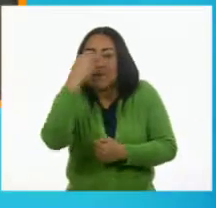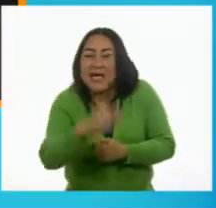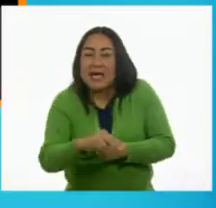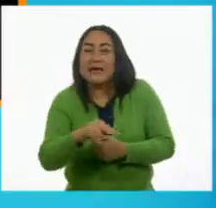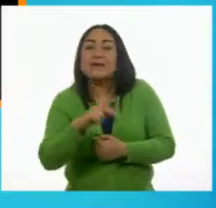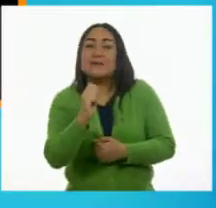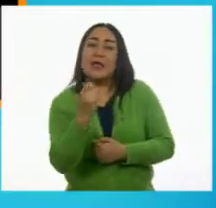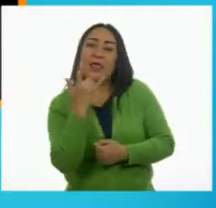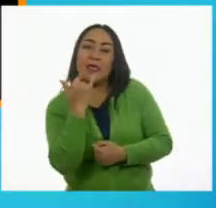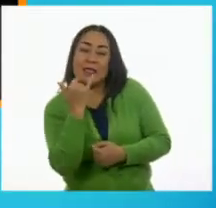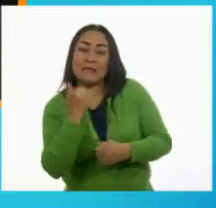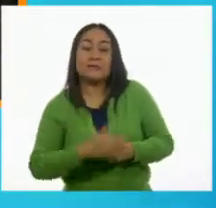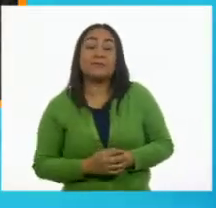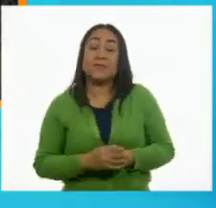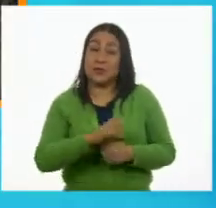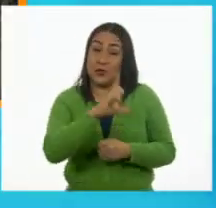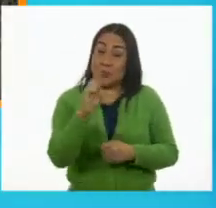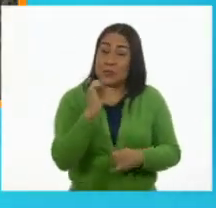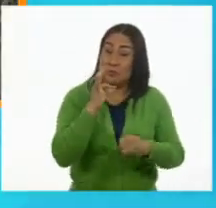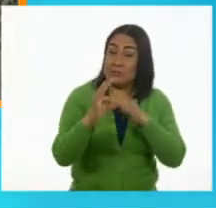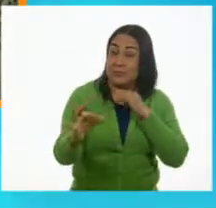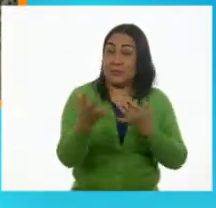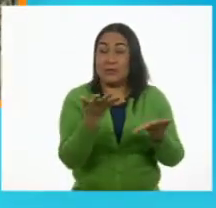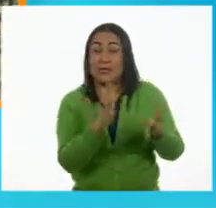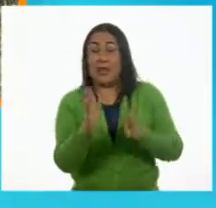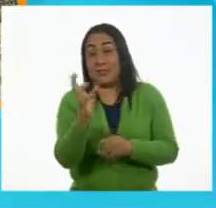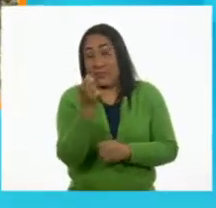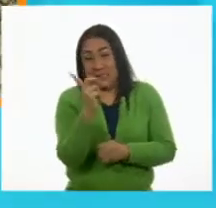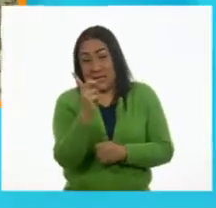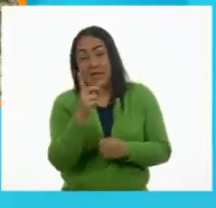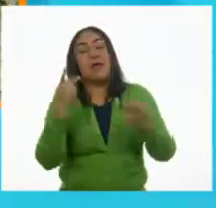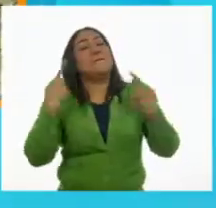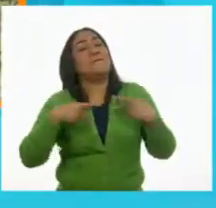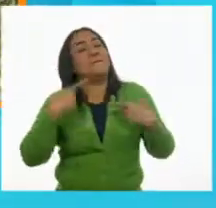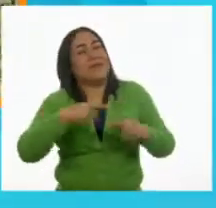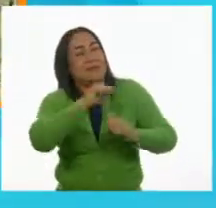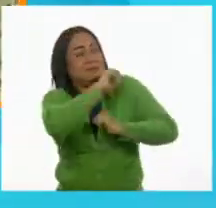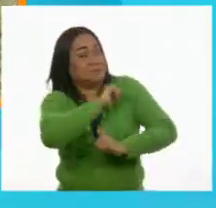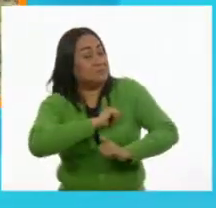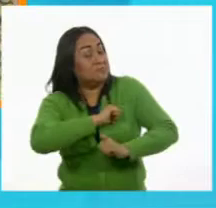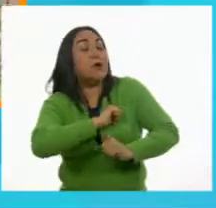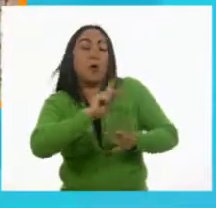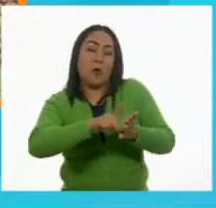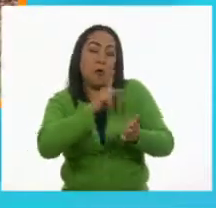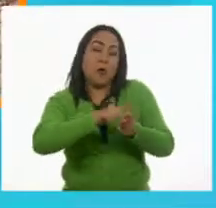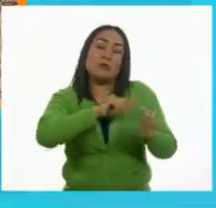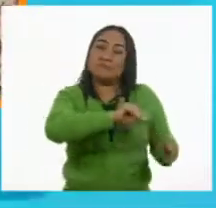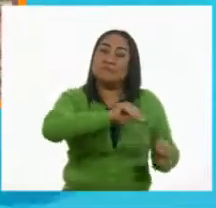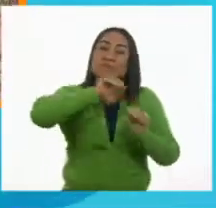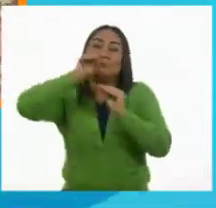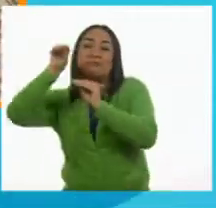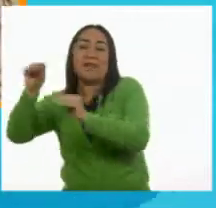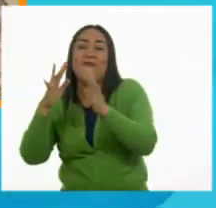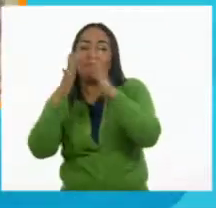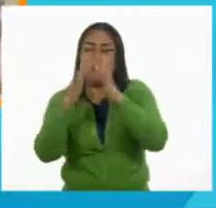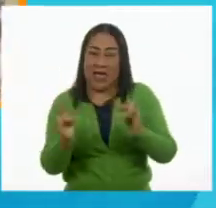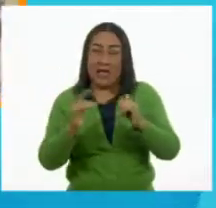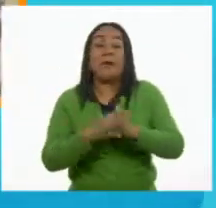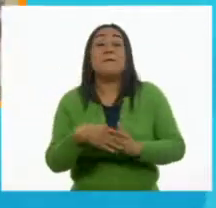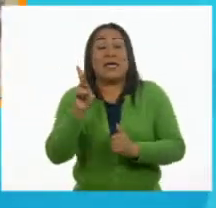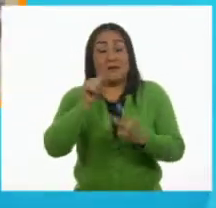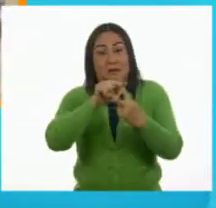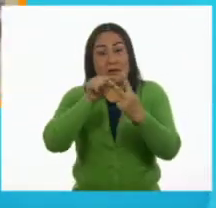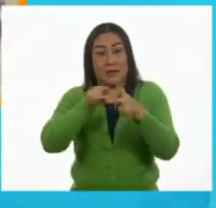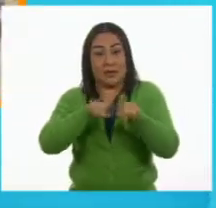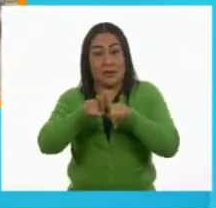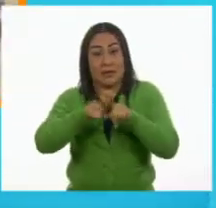funciones porque a finales de diciembre los encargados de la máquina se regresarían a Francia. Pero los Lumière